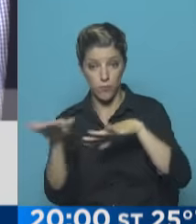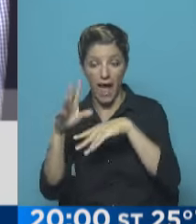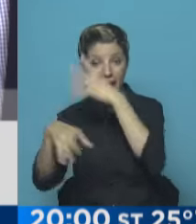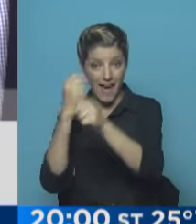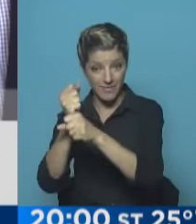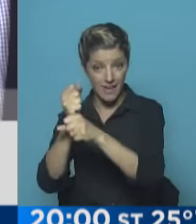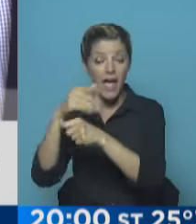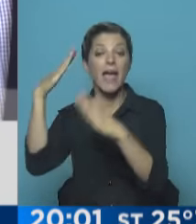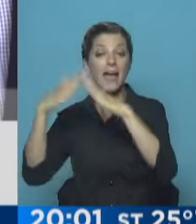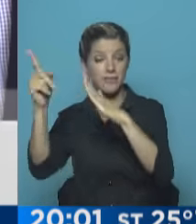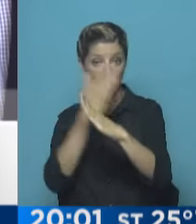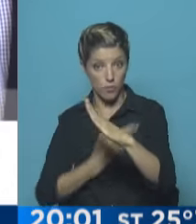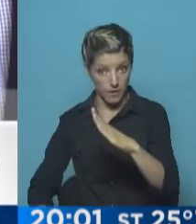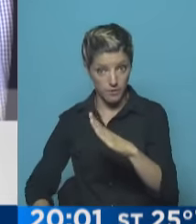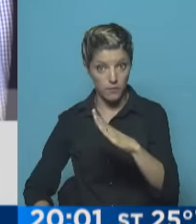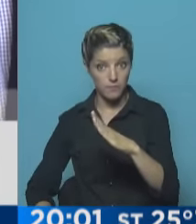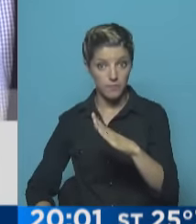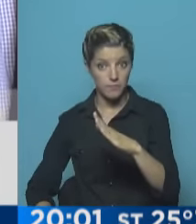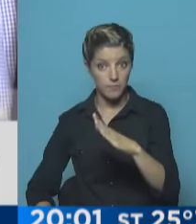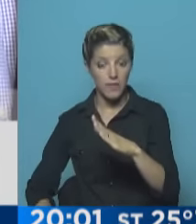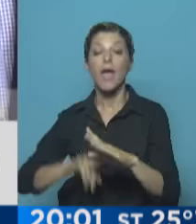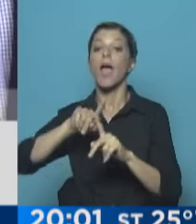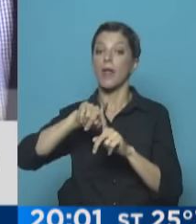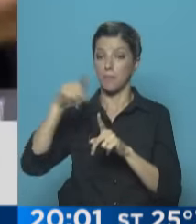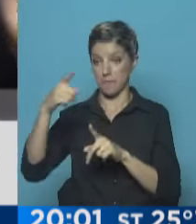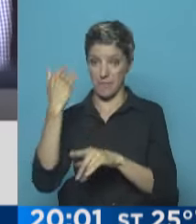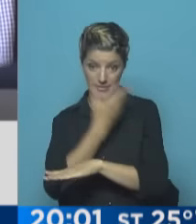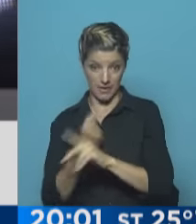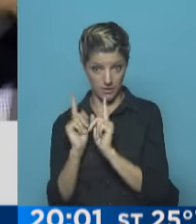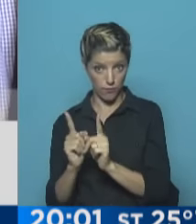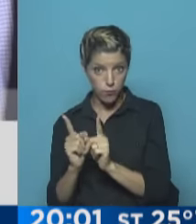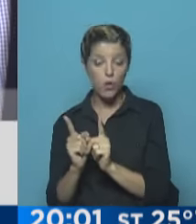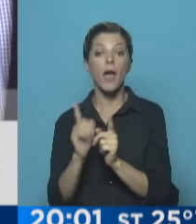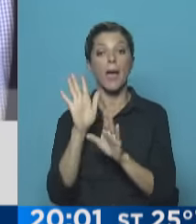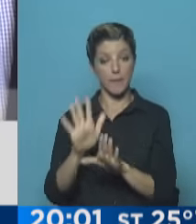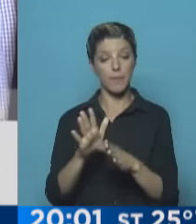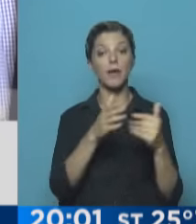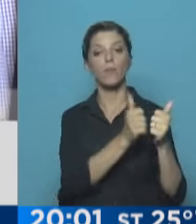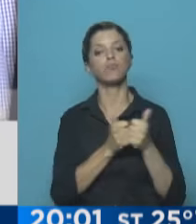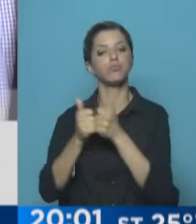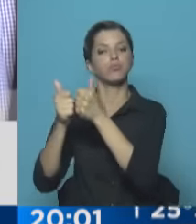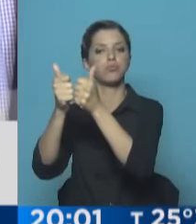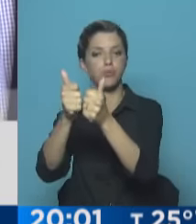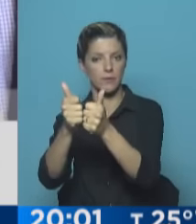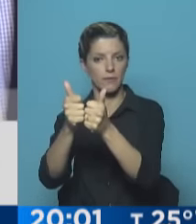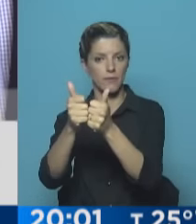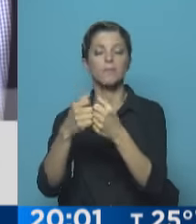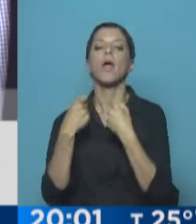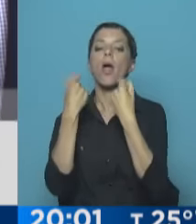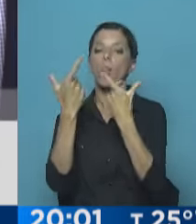donde el presidente saliente espera, subimos juntos, el simbolismo del traspaso